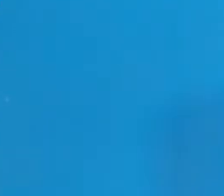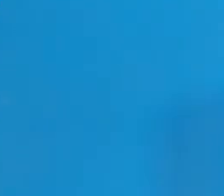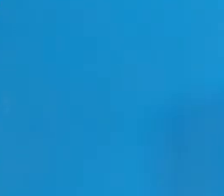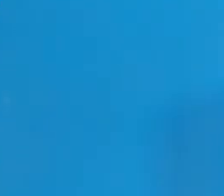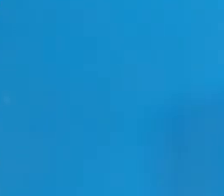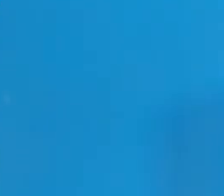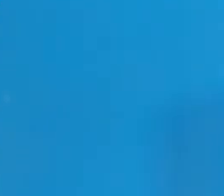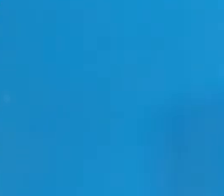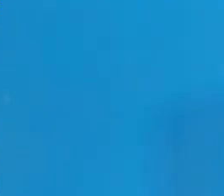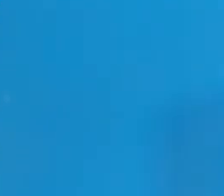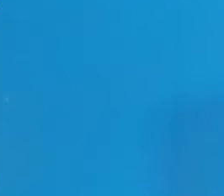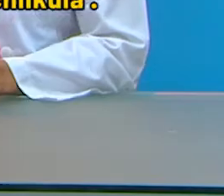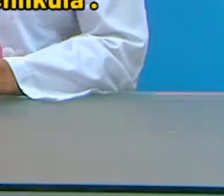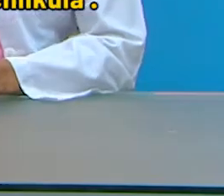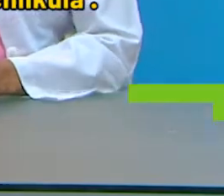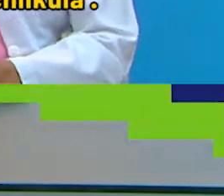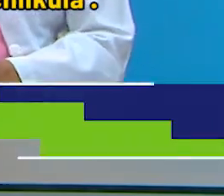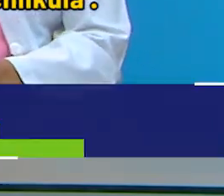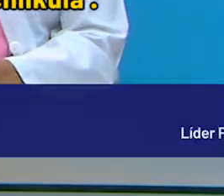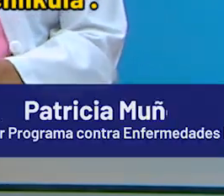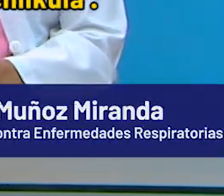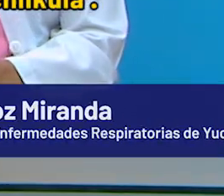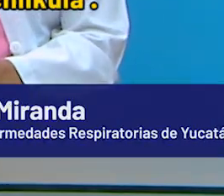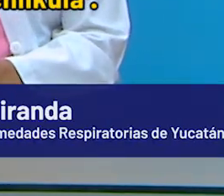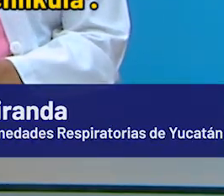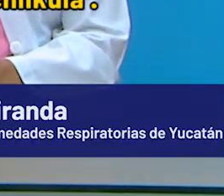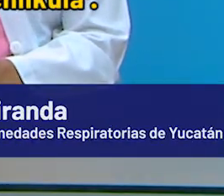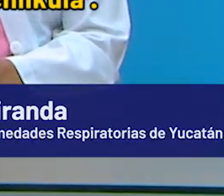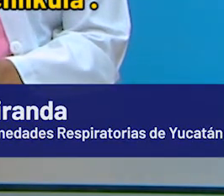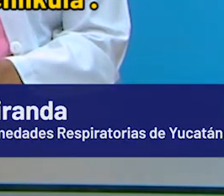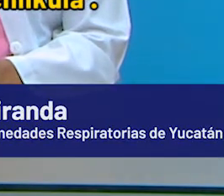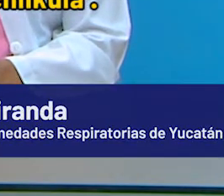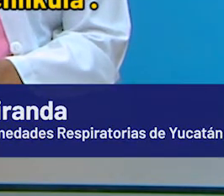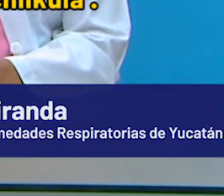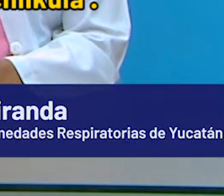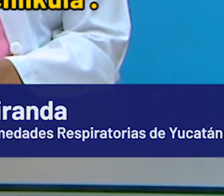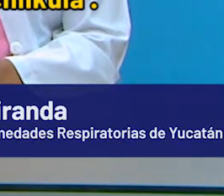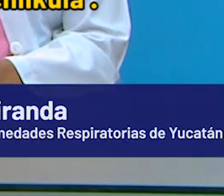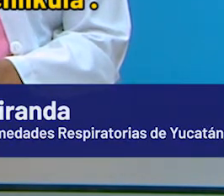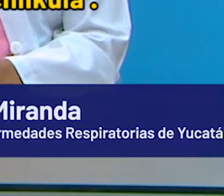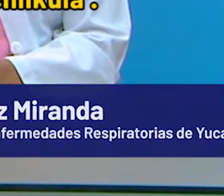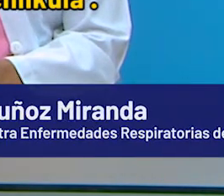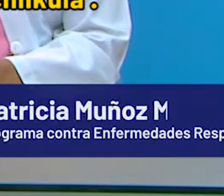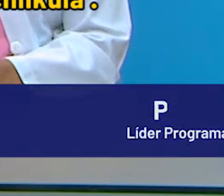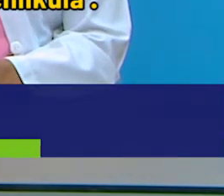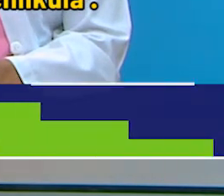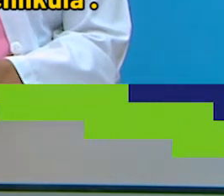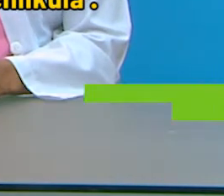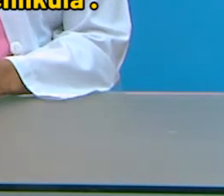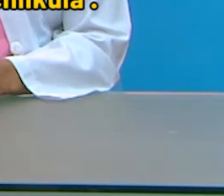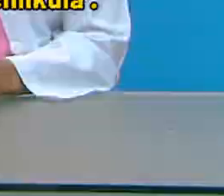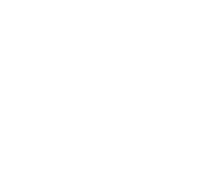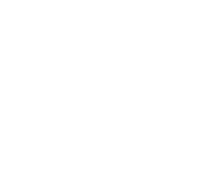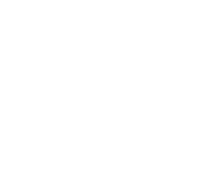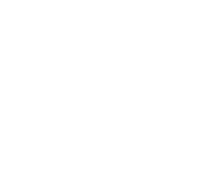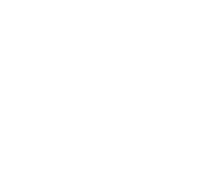Este es el informe hasta el día de hoy, doctora. Gracias. Estaremos actualizando la información todos los días por este mismo medio. Muchas gracias.